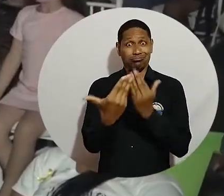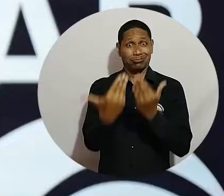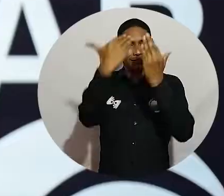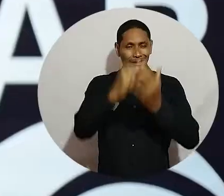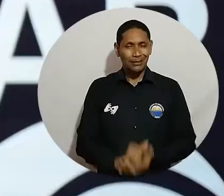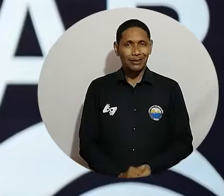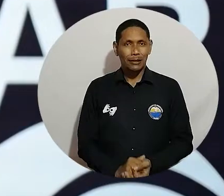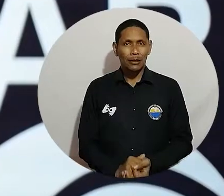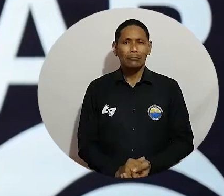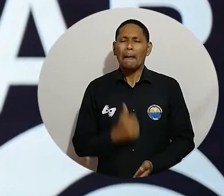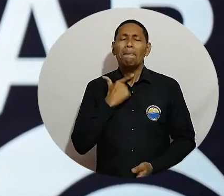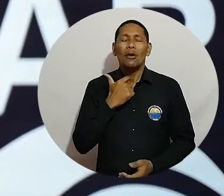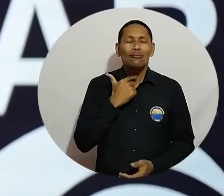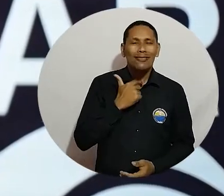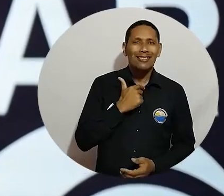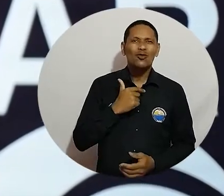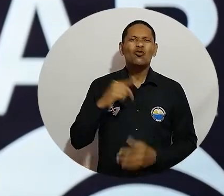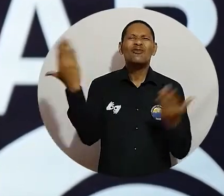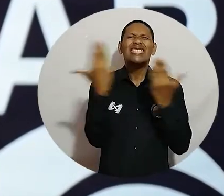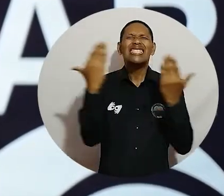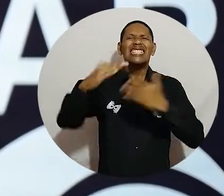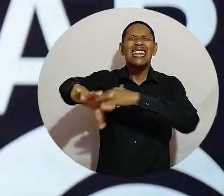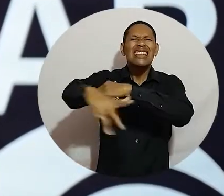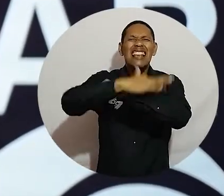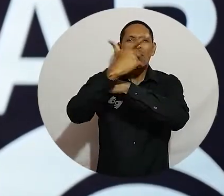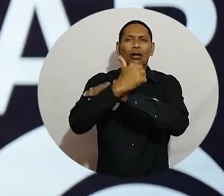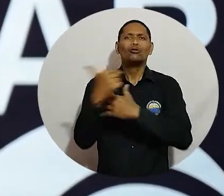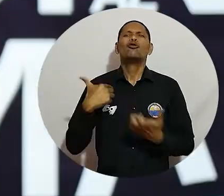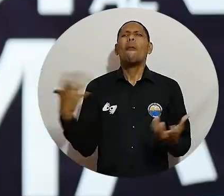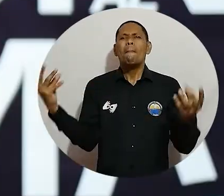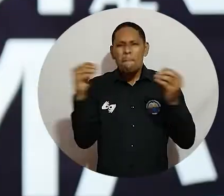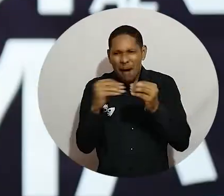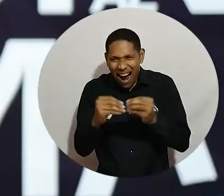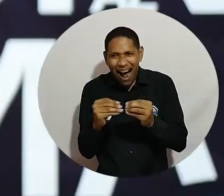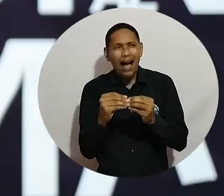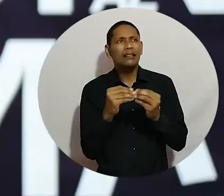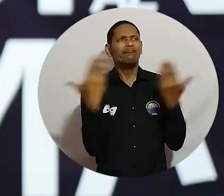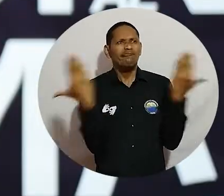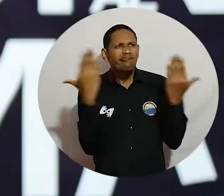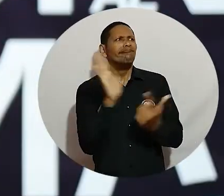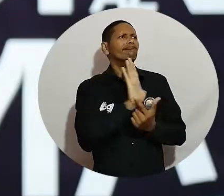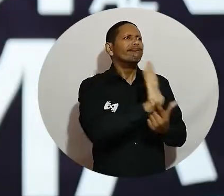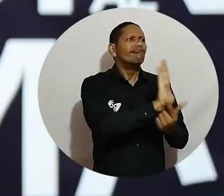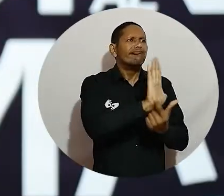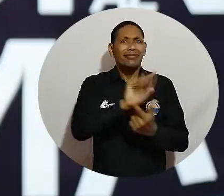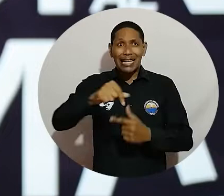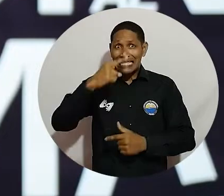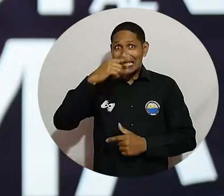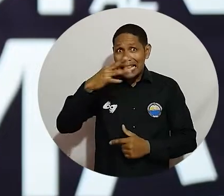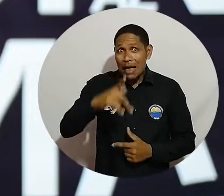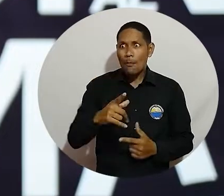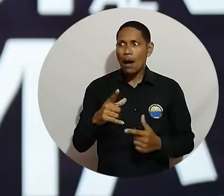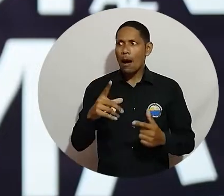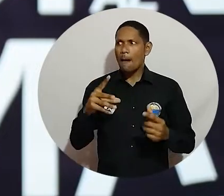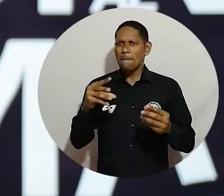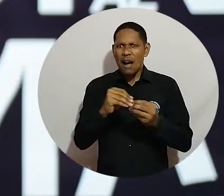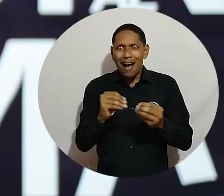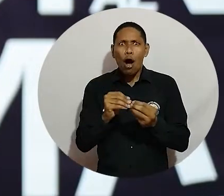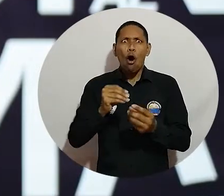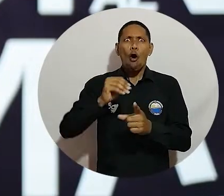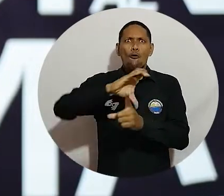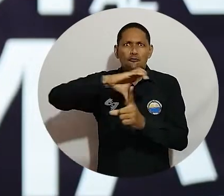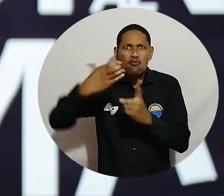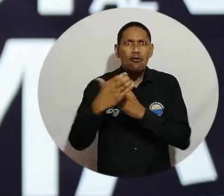universidad. Me encanta participar en Cine al Mar porque quisiera como que se vieran más películas acá en Santa